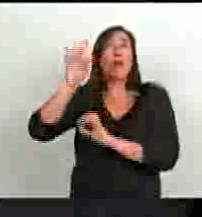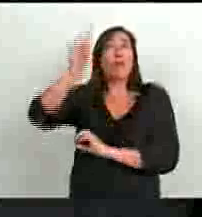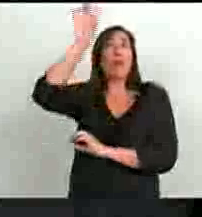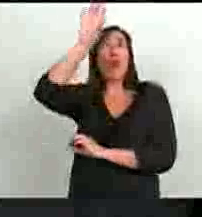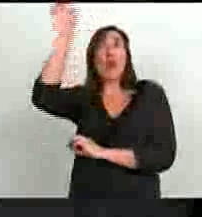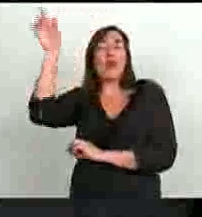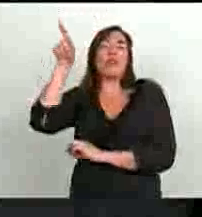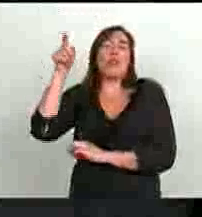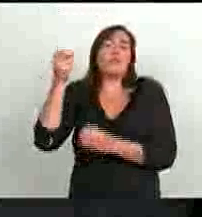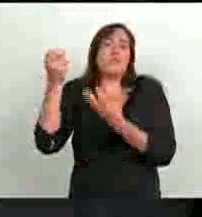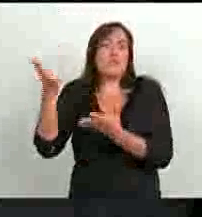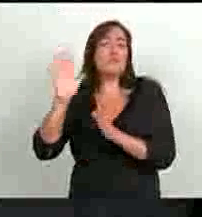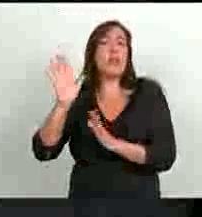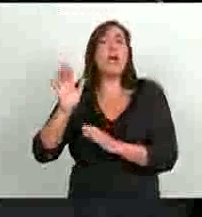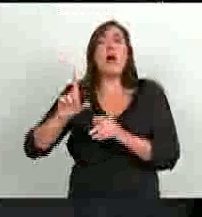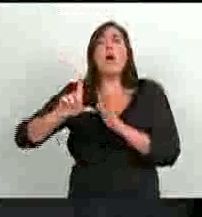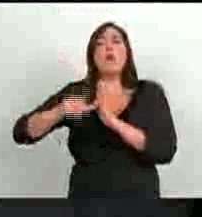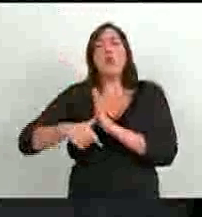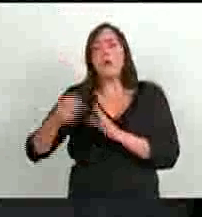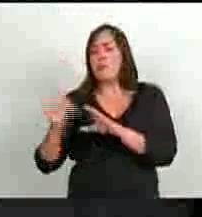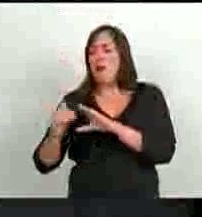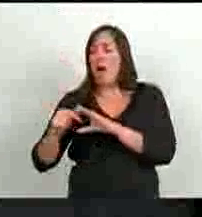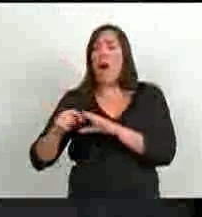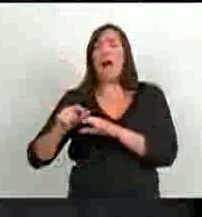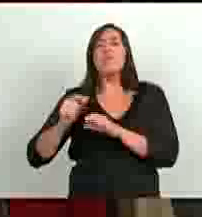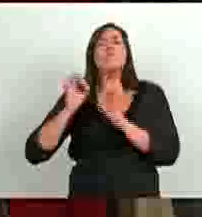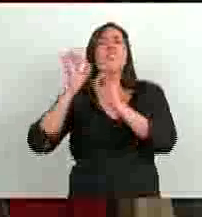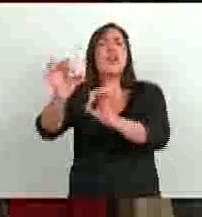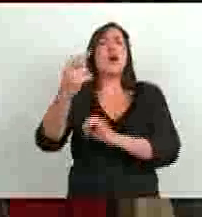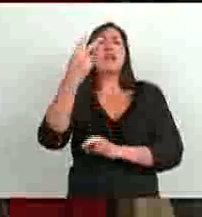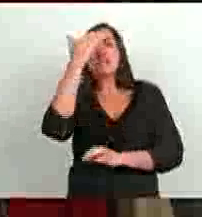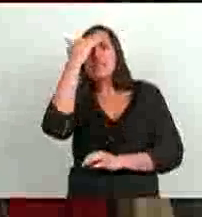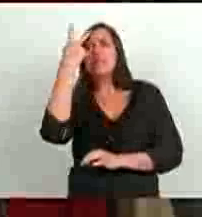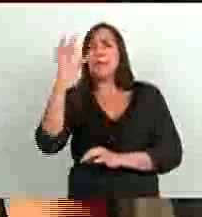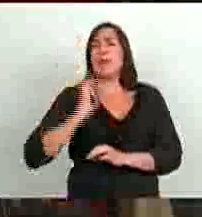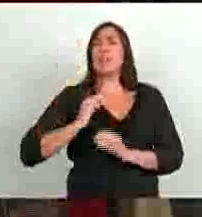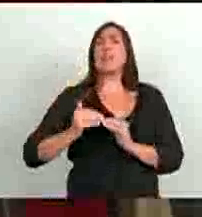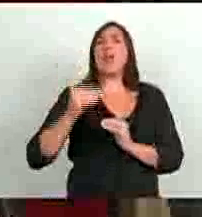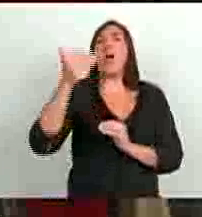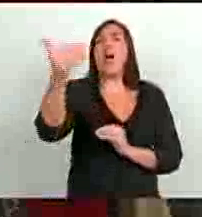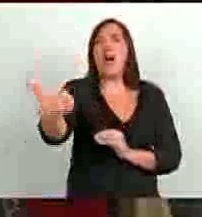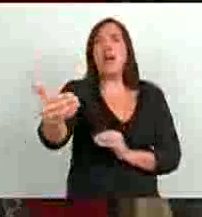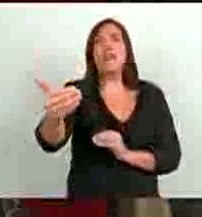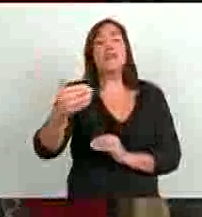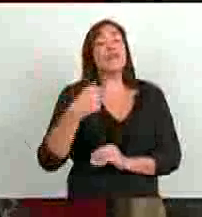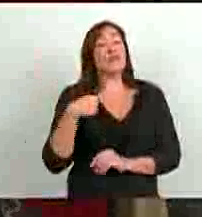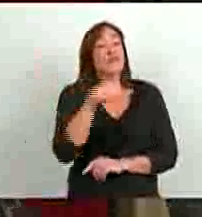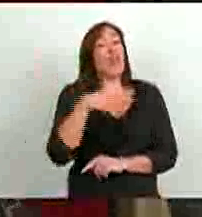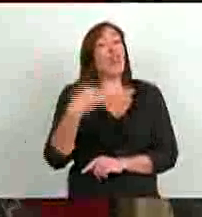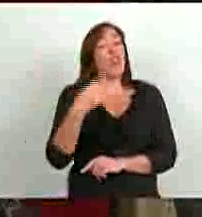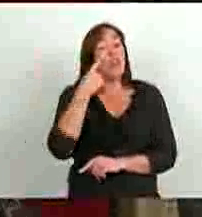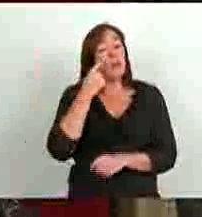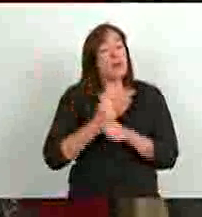unos 15 o 20 años. Por eso digo que es importante ser muy prudentes y